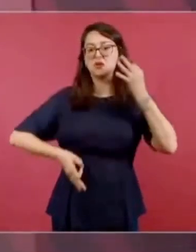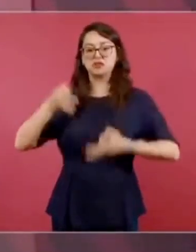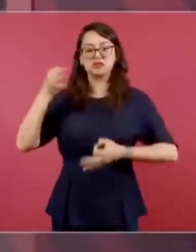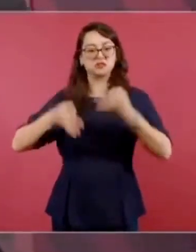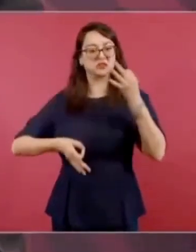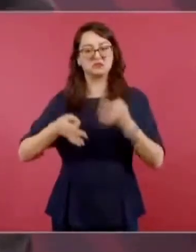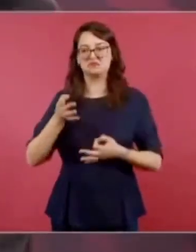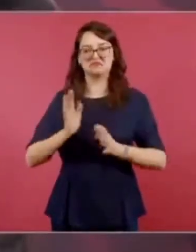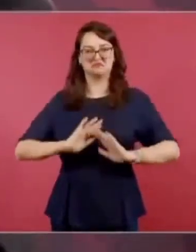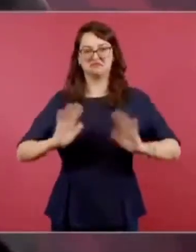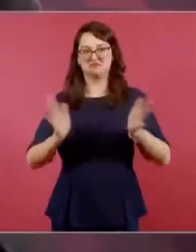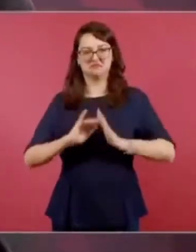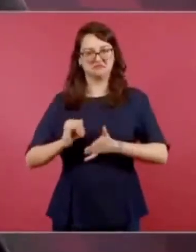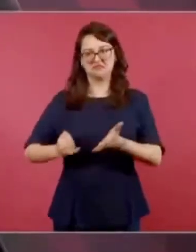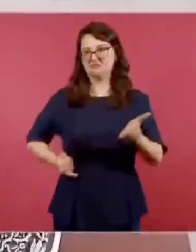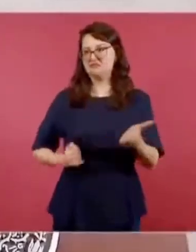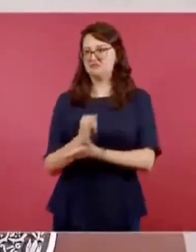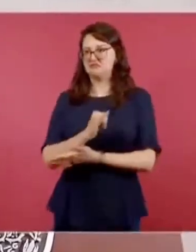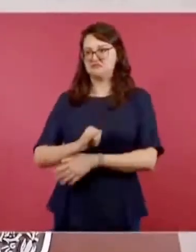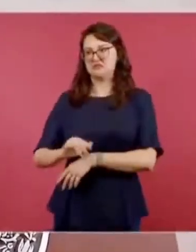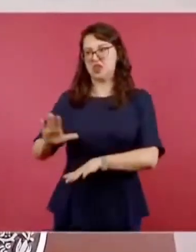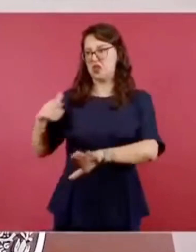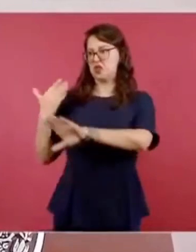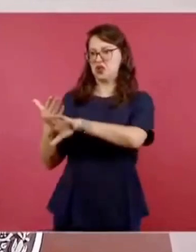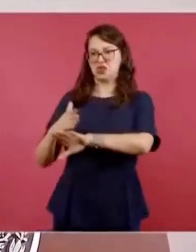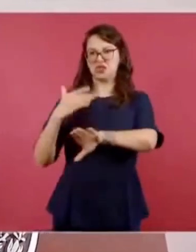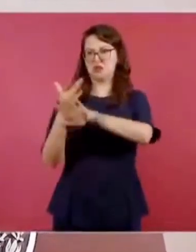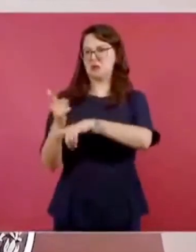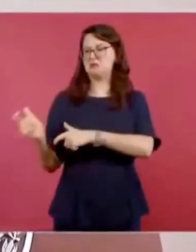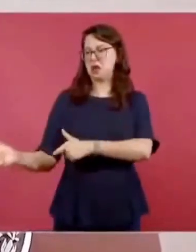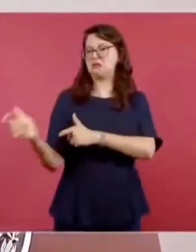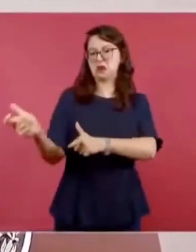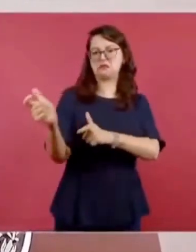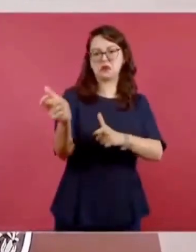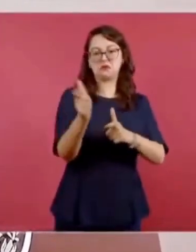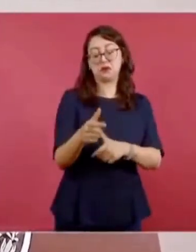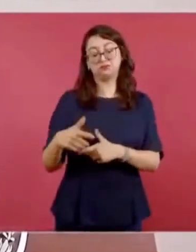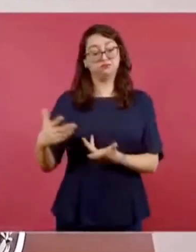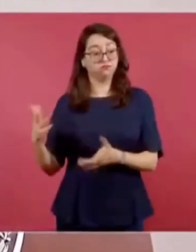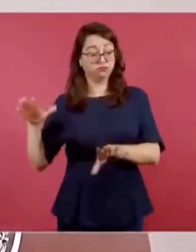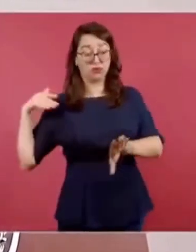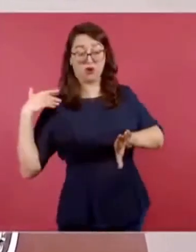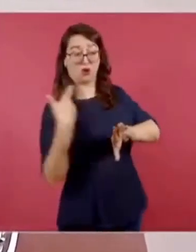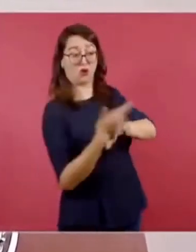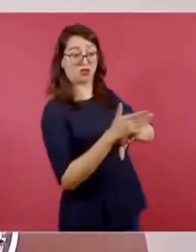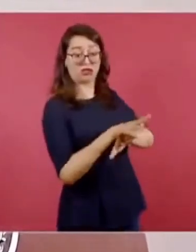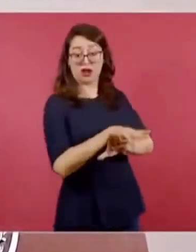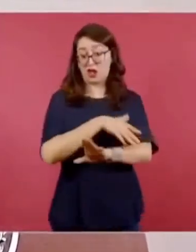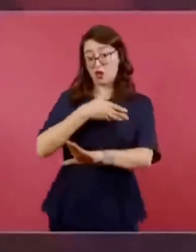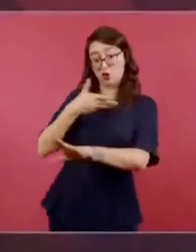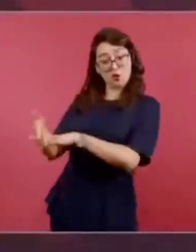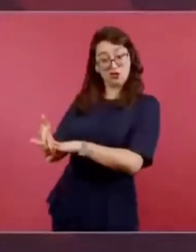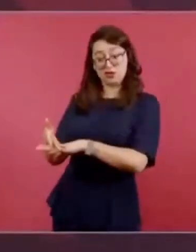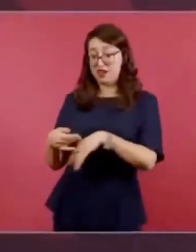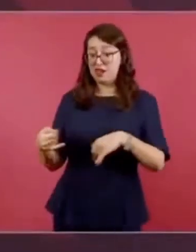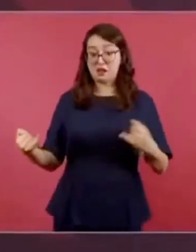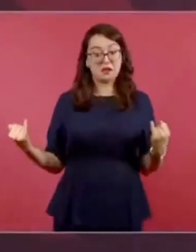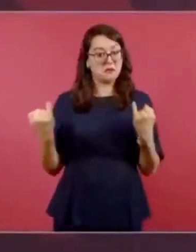fusiladas en ambos frentes durante la guerra civil española,